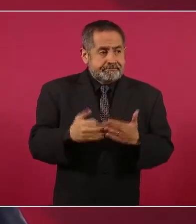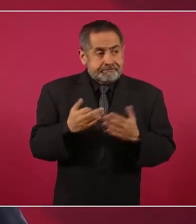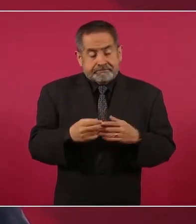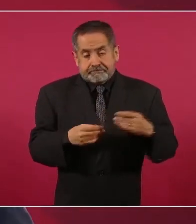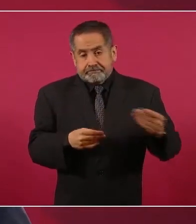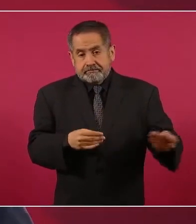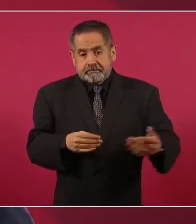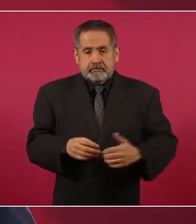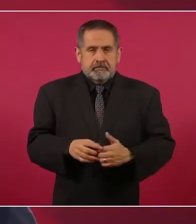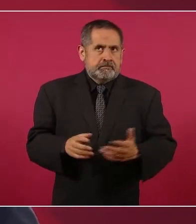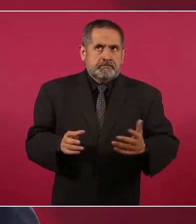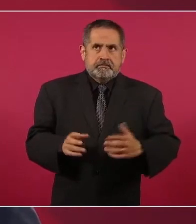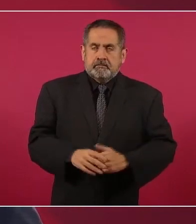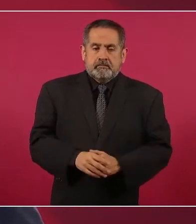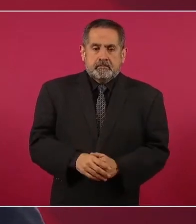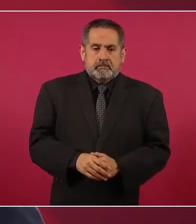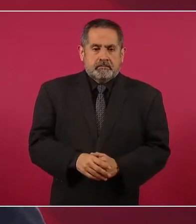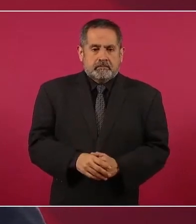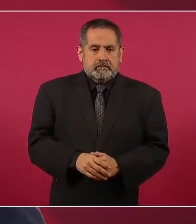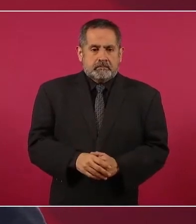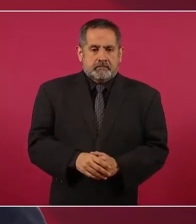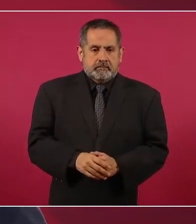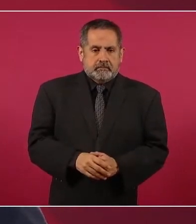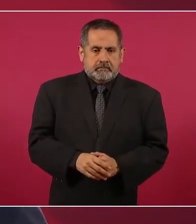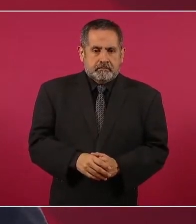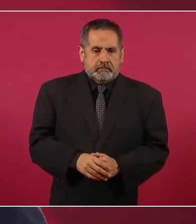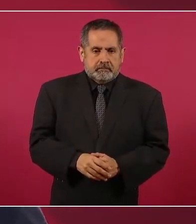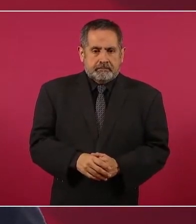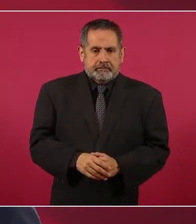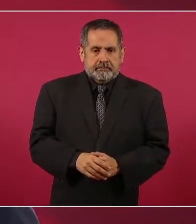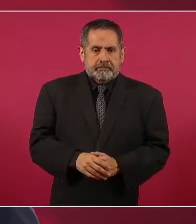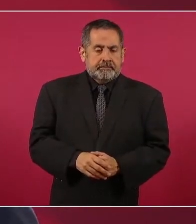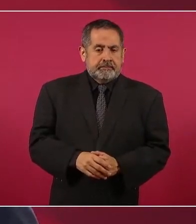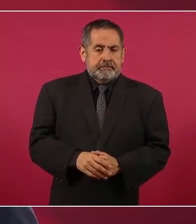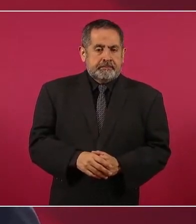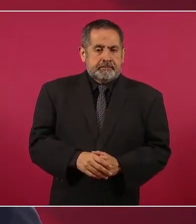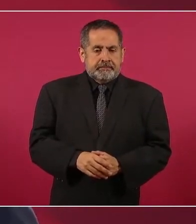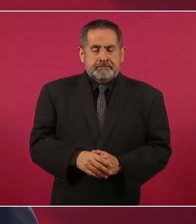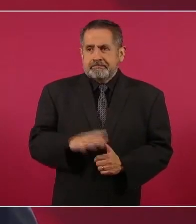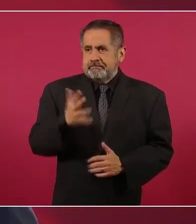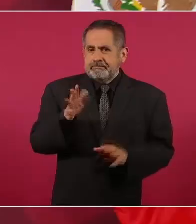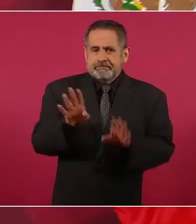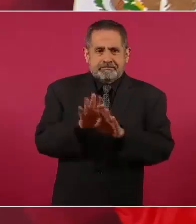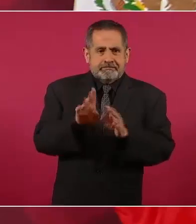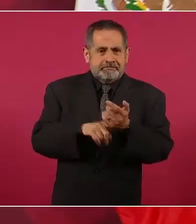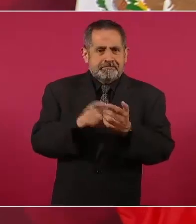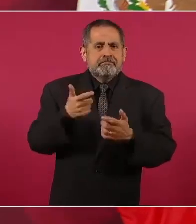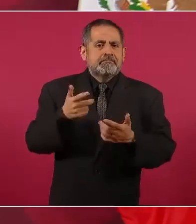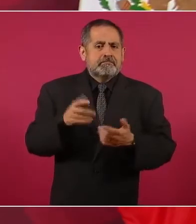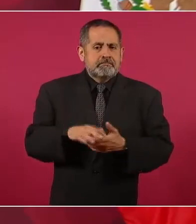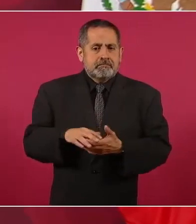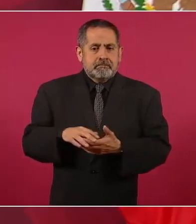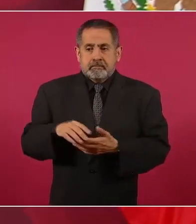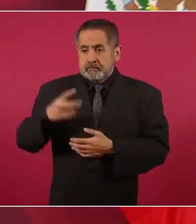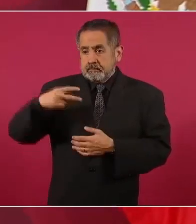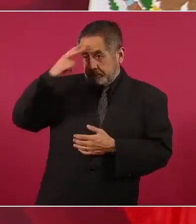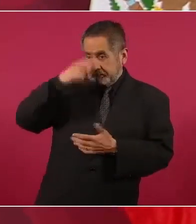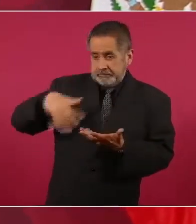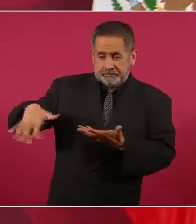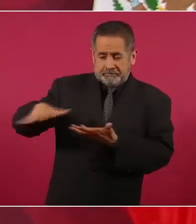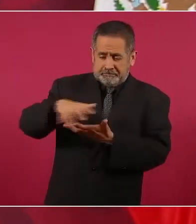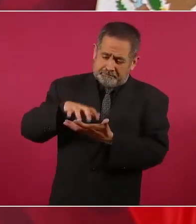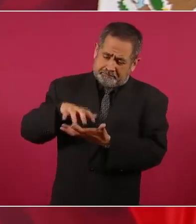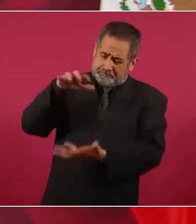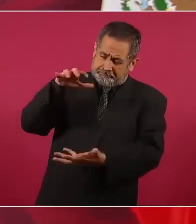Estamos hablando de la mitad del presupuesto nacional,